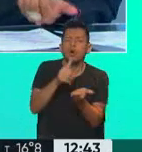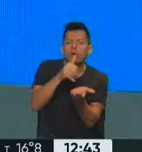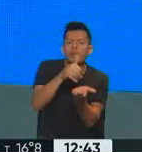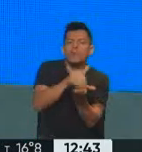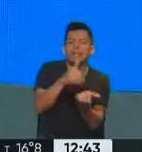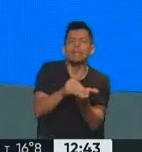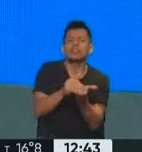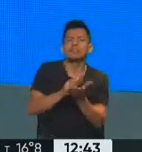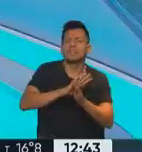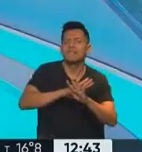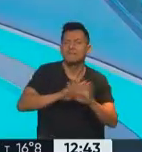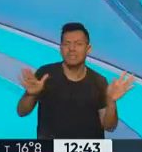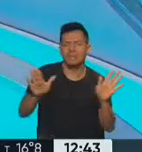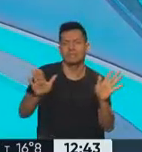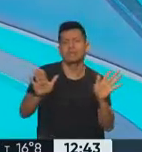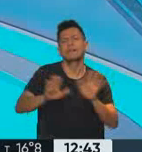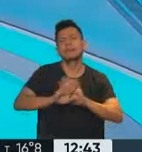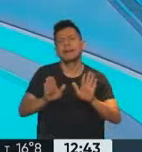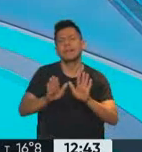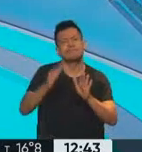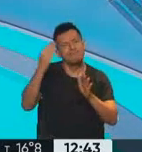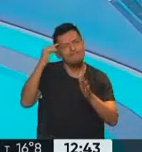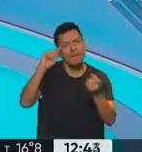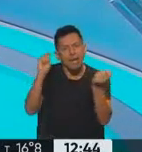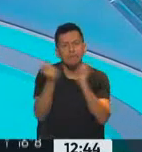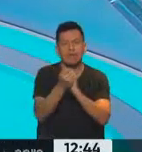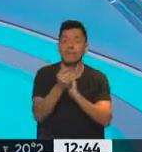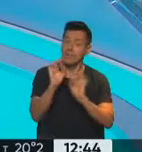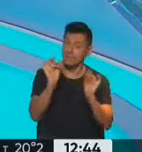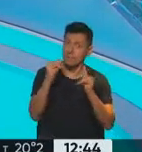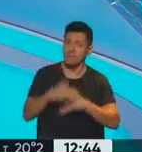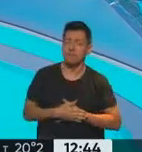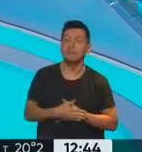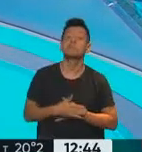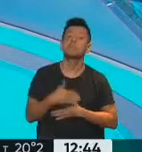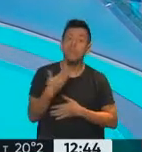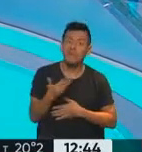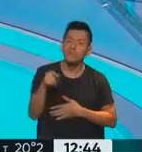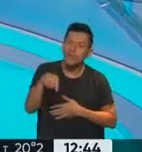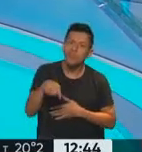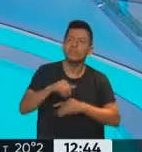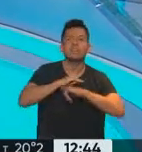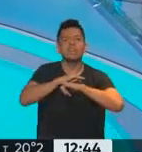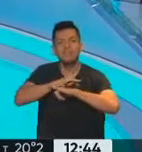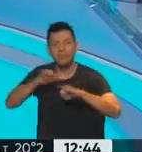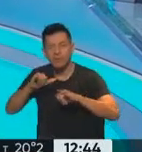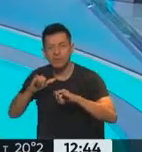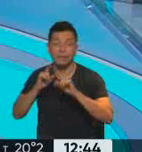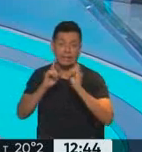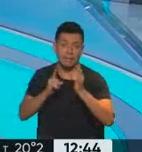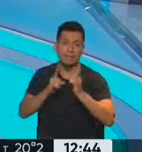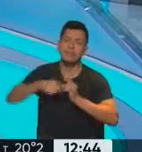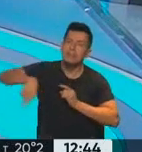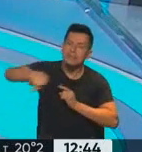nuestras mentes, ir descolonizando las mentes es lo que más cuesta. Por eso esto es una invitación, no solo una información, sino una invitación